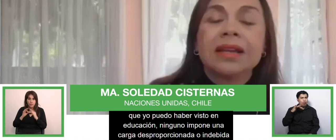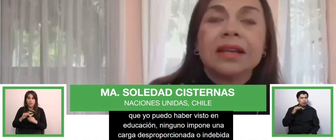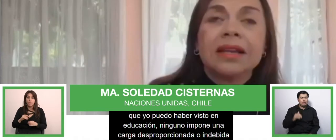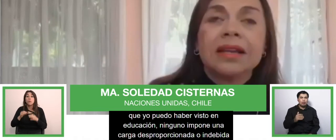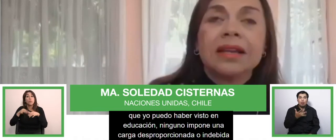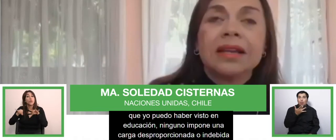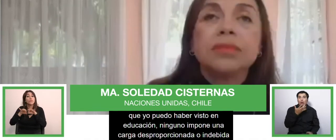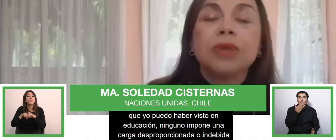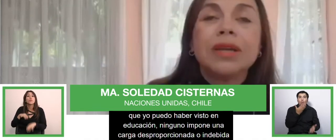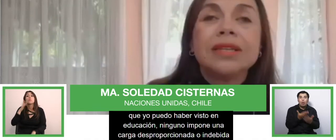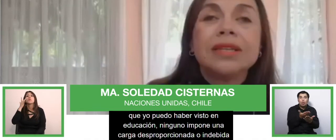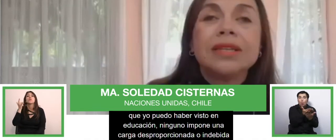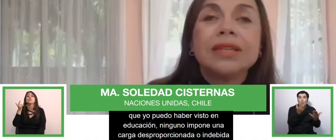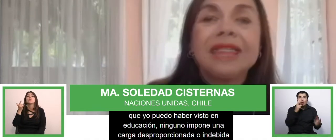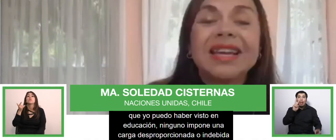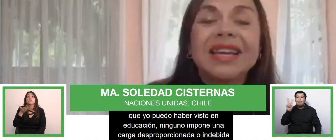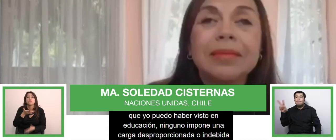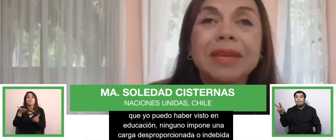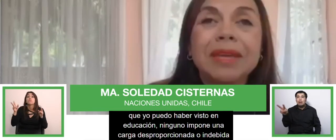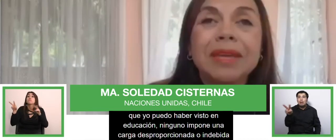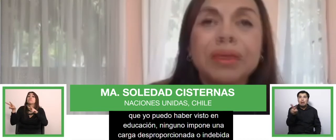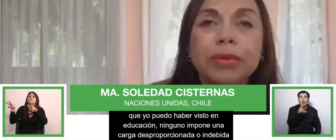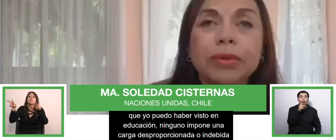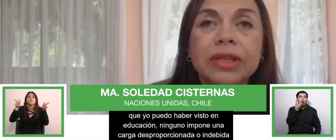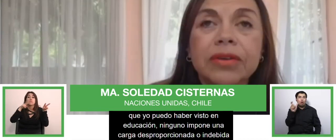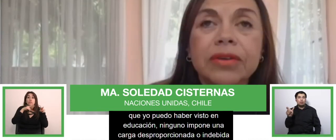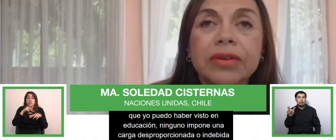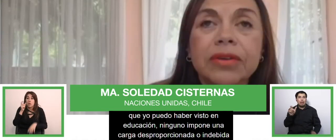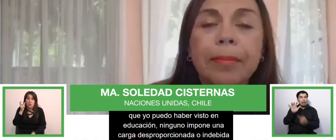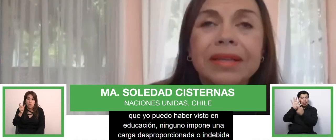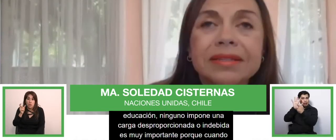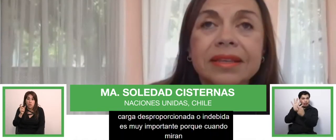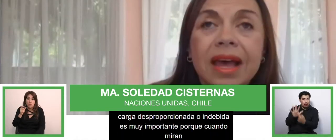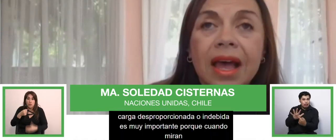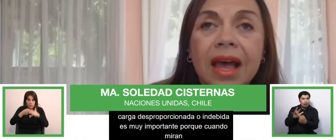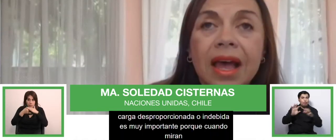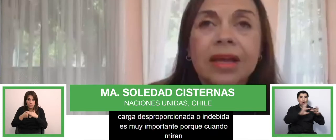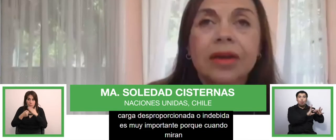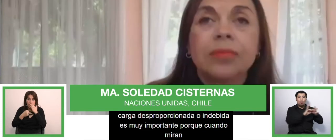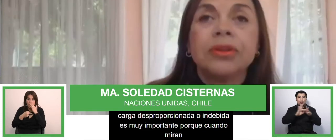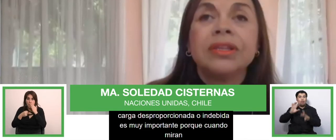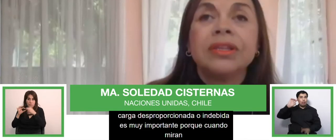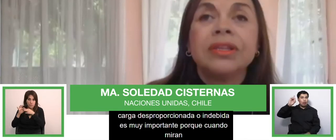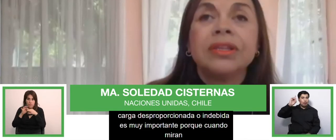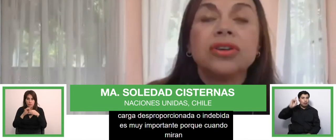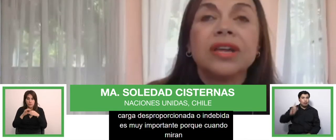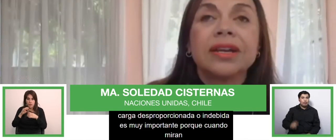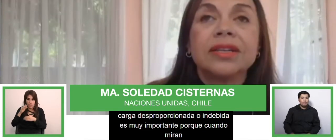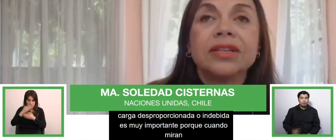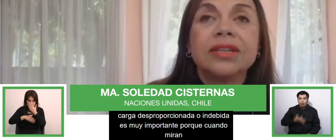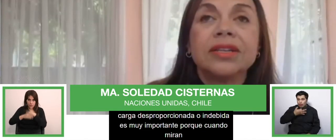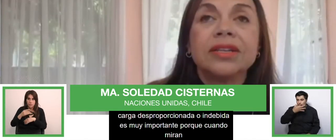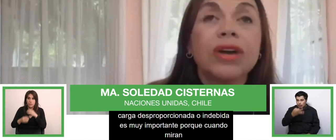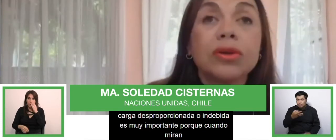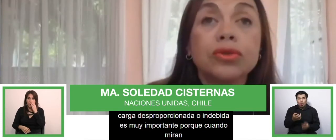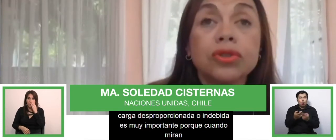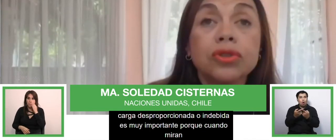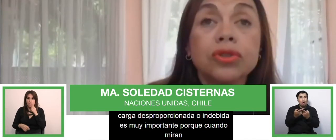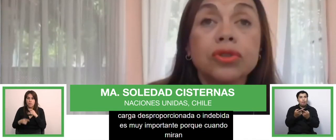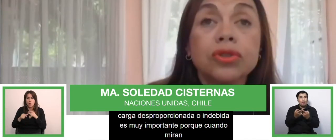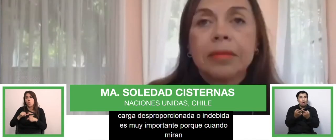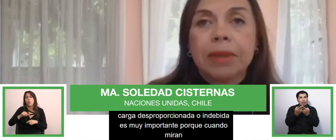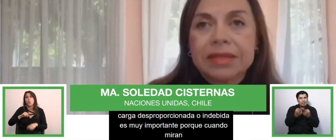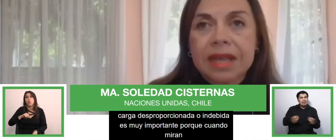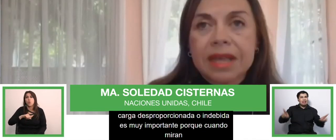miran la conceptualización de la discriminación por motivo de discapacidad, como distinciones, restricciones o